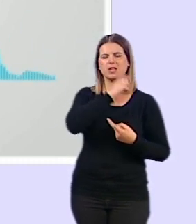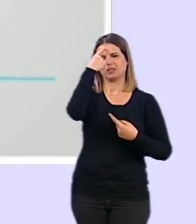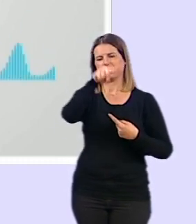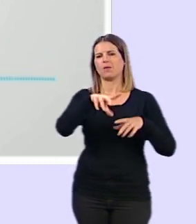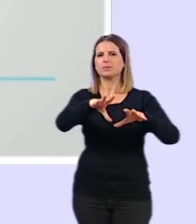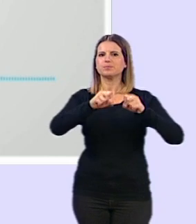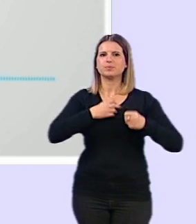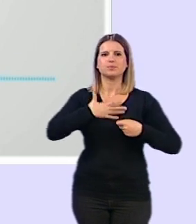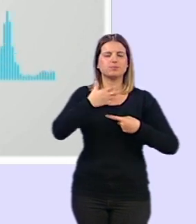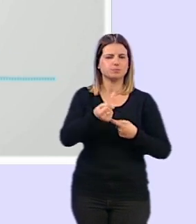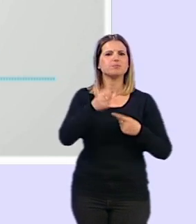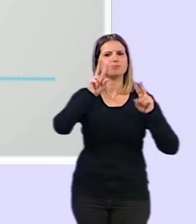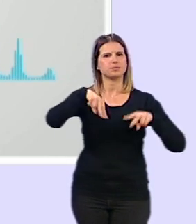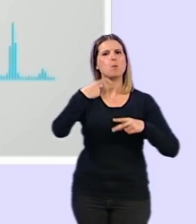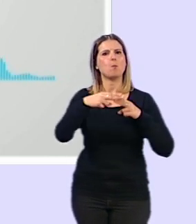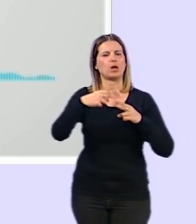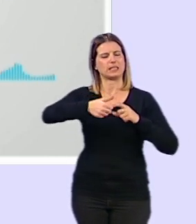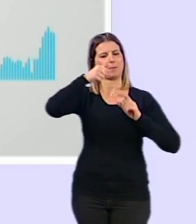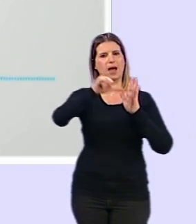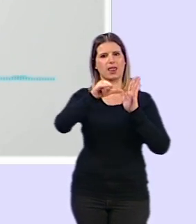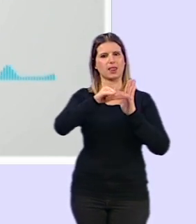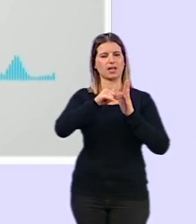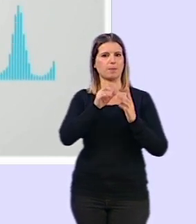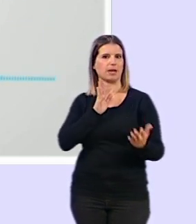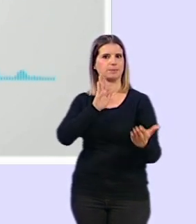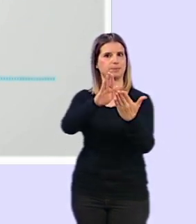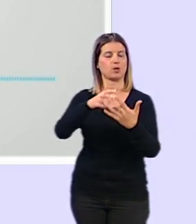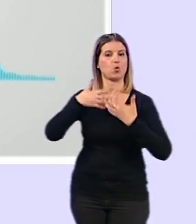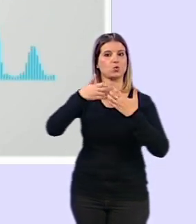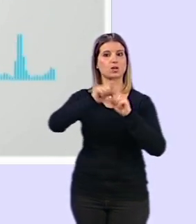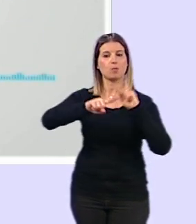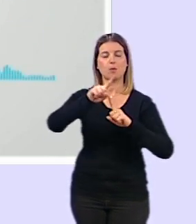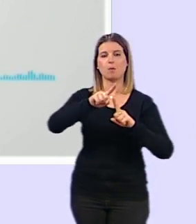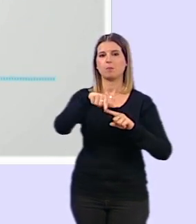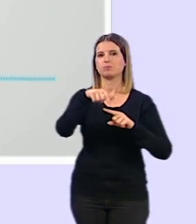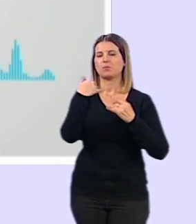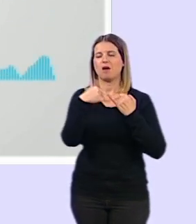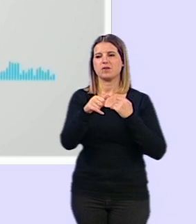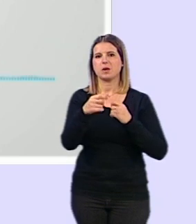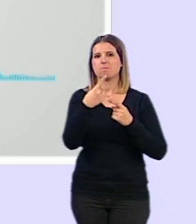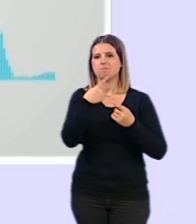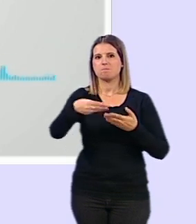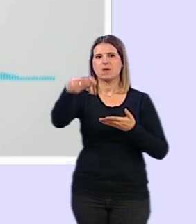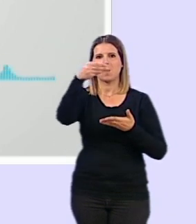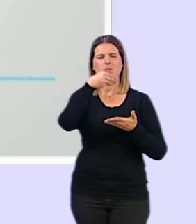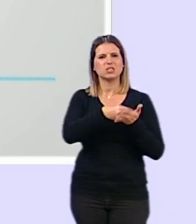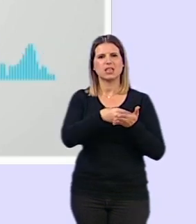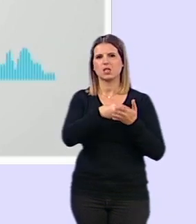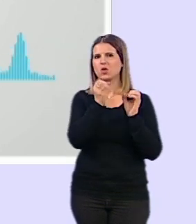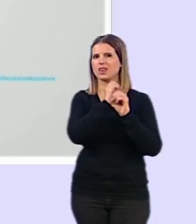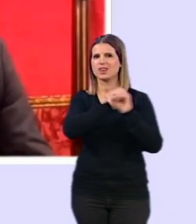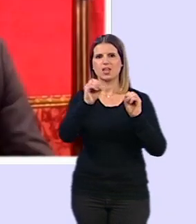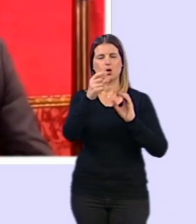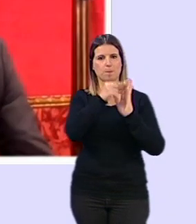ayuntamiento es la política más cercana y la que está al frente de los problemas, pero se inhibió y no aportó absolutamente ninguna sola